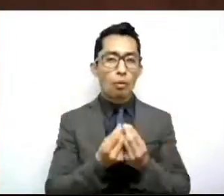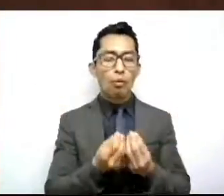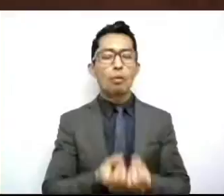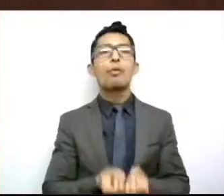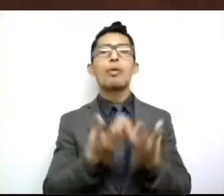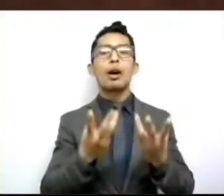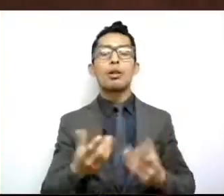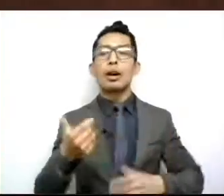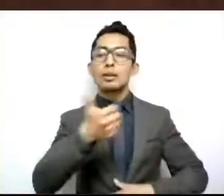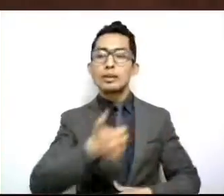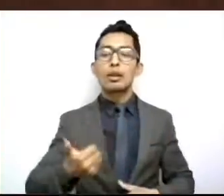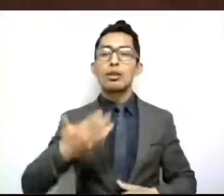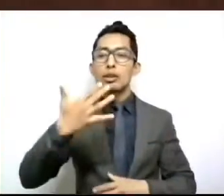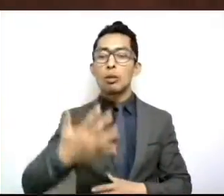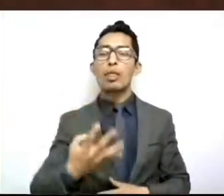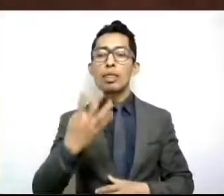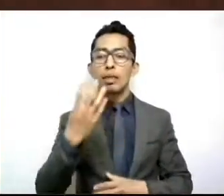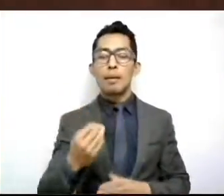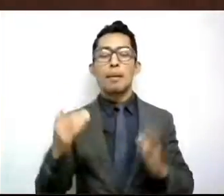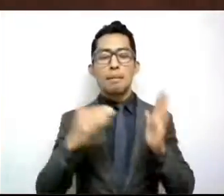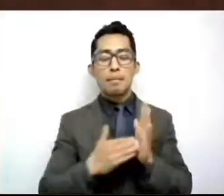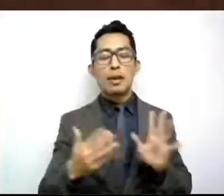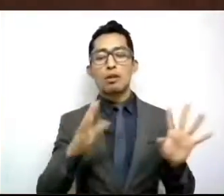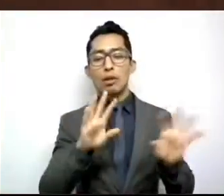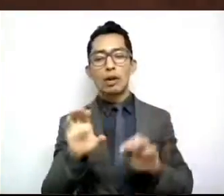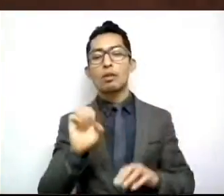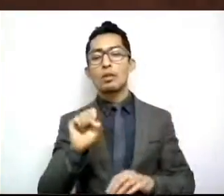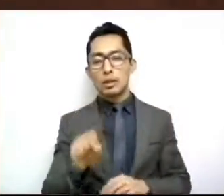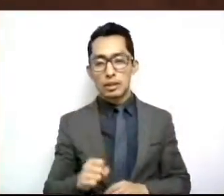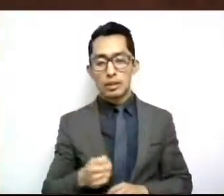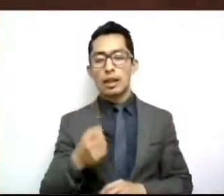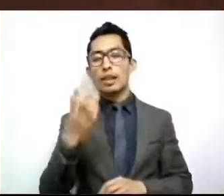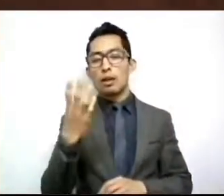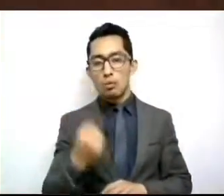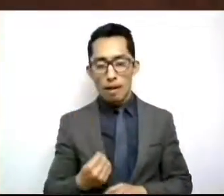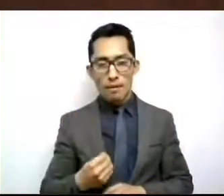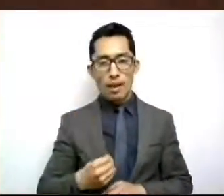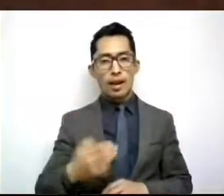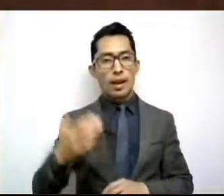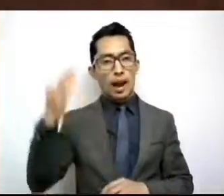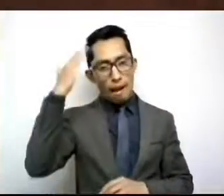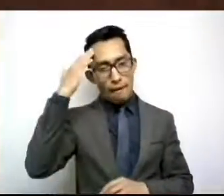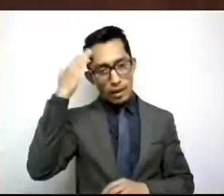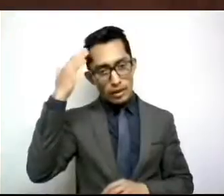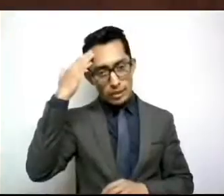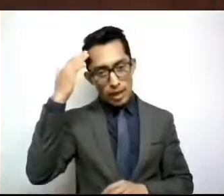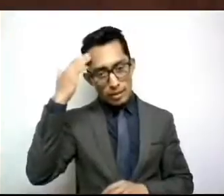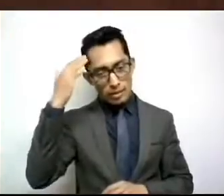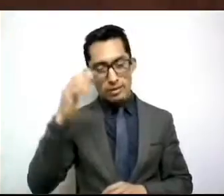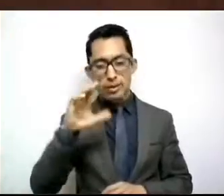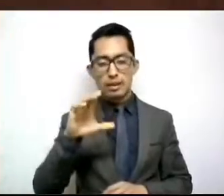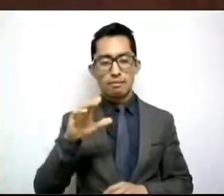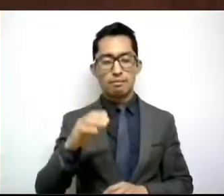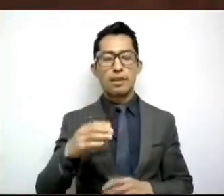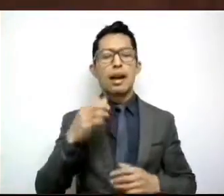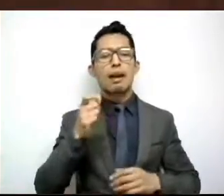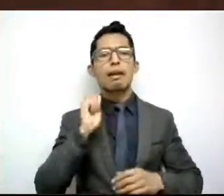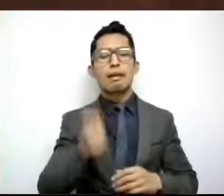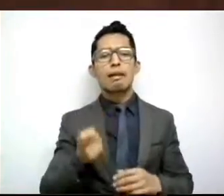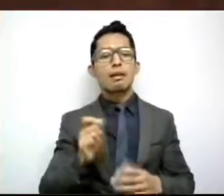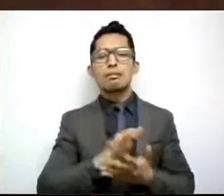659 mil 969 cabezas, lo que representa el